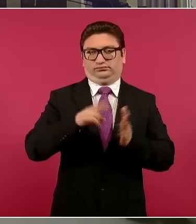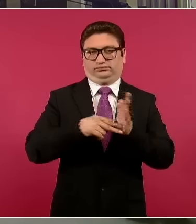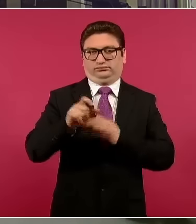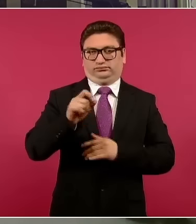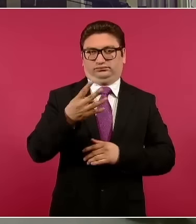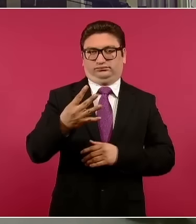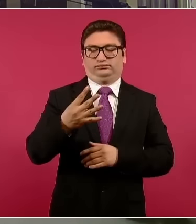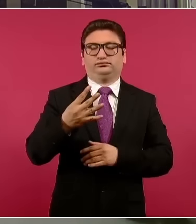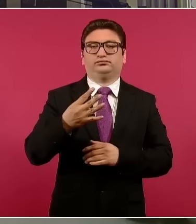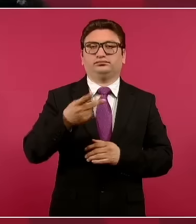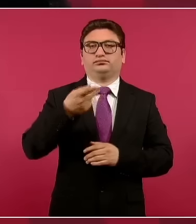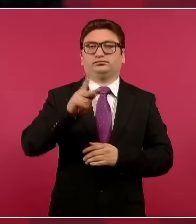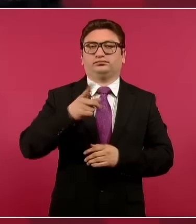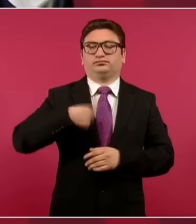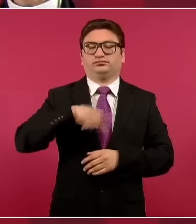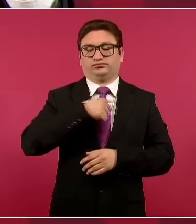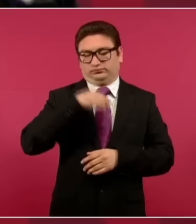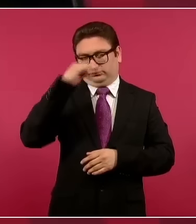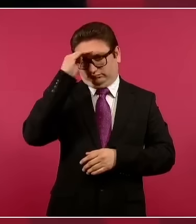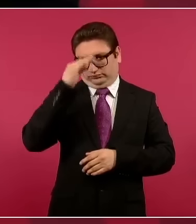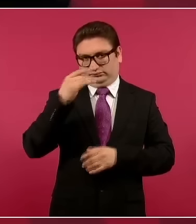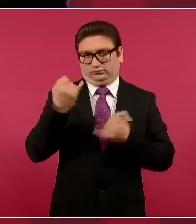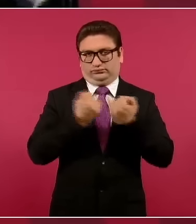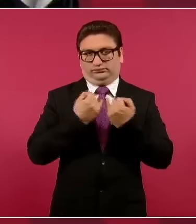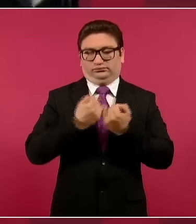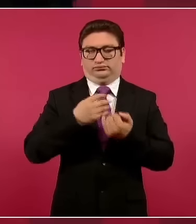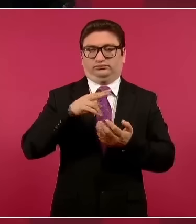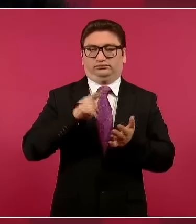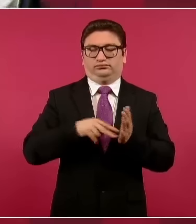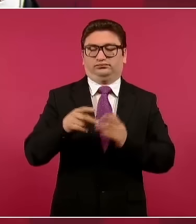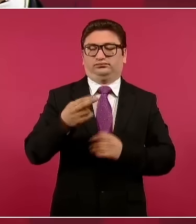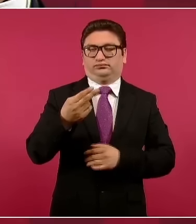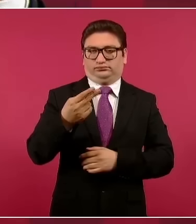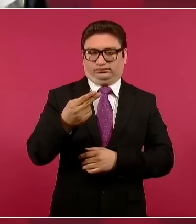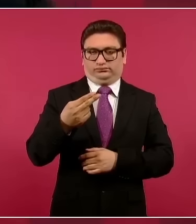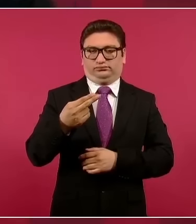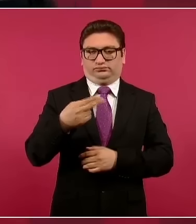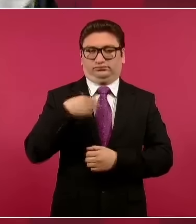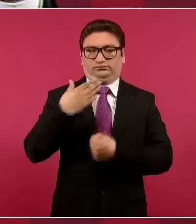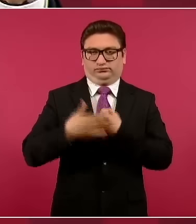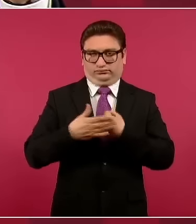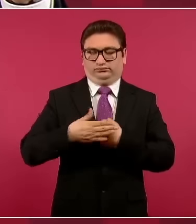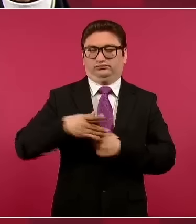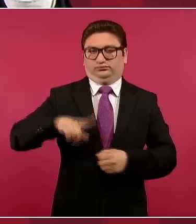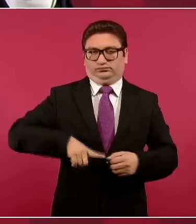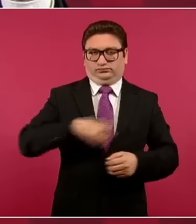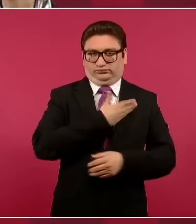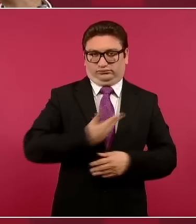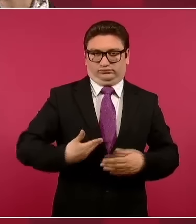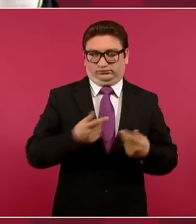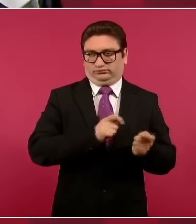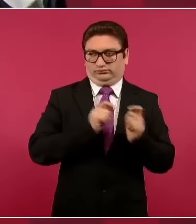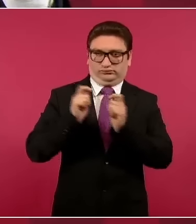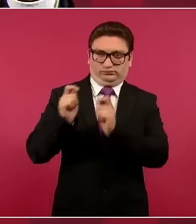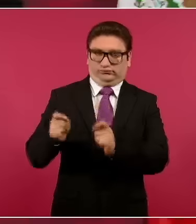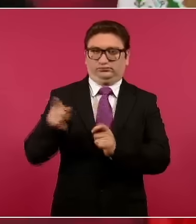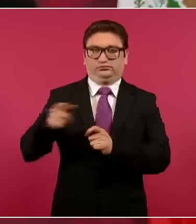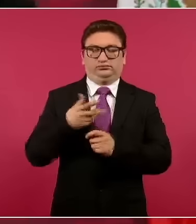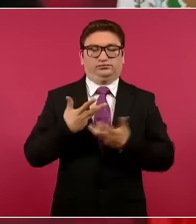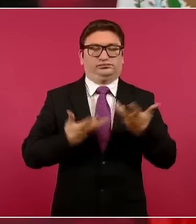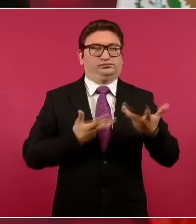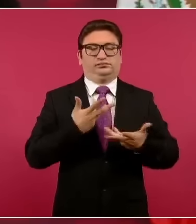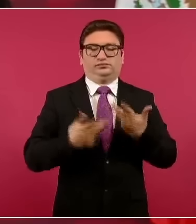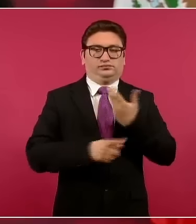pero ya lo que estamos buscando es que el 25, el próximo gobierno no tenga la presión que